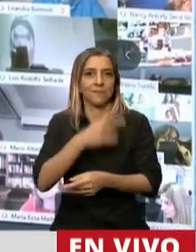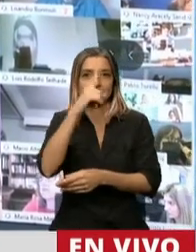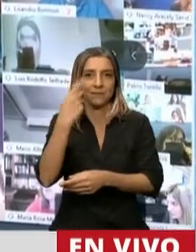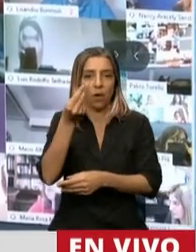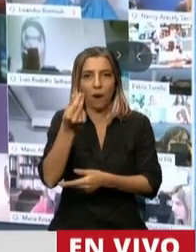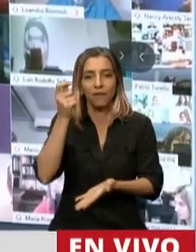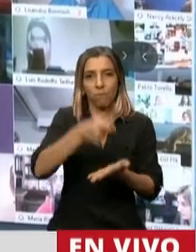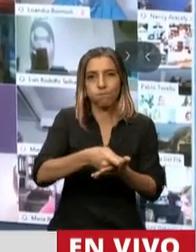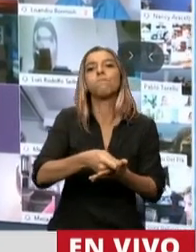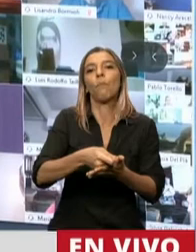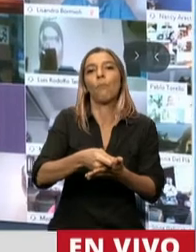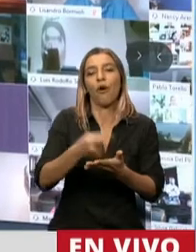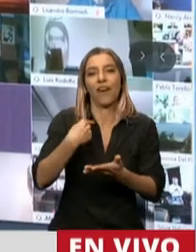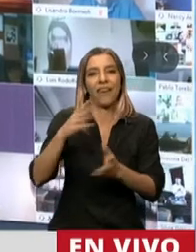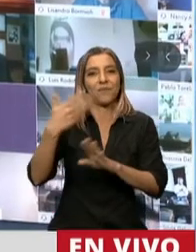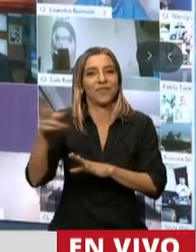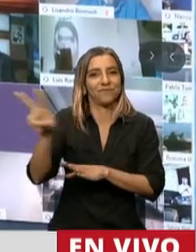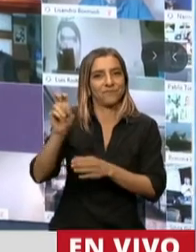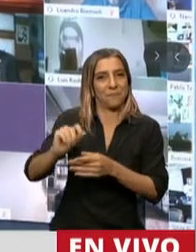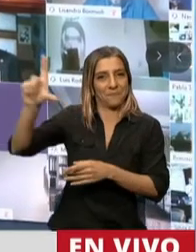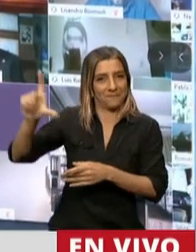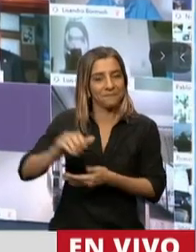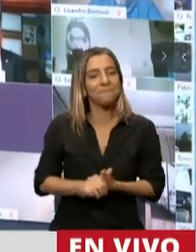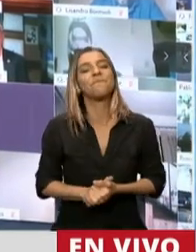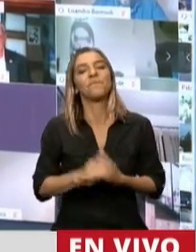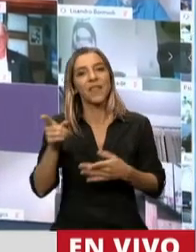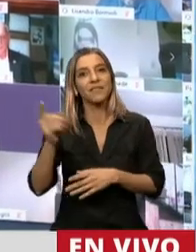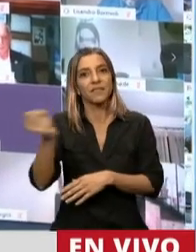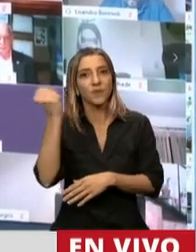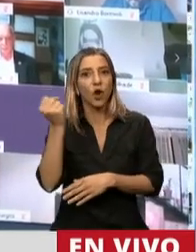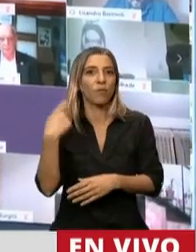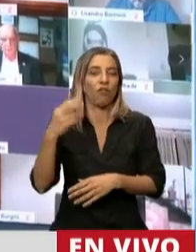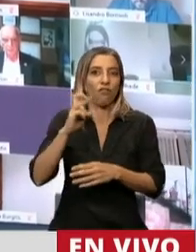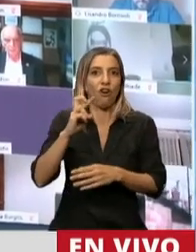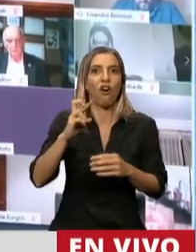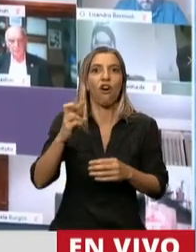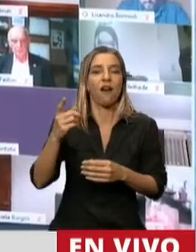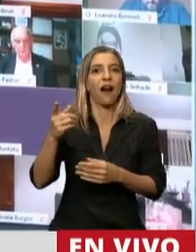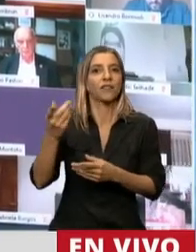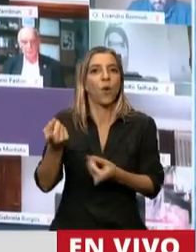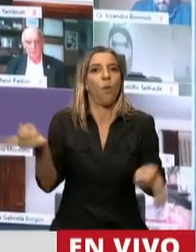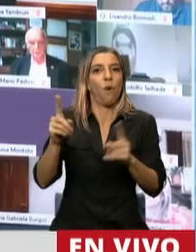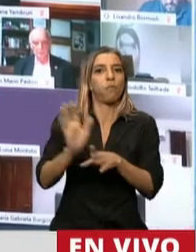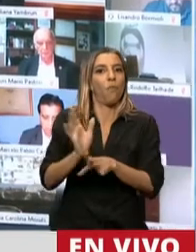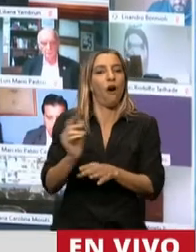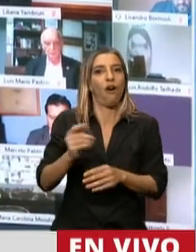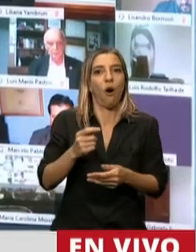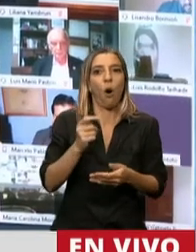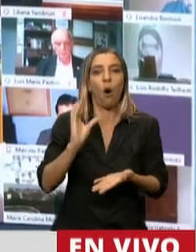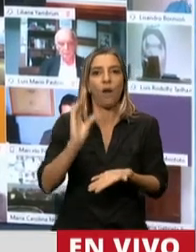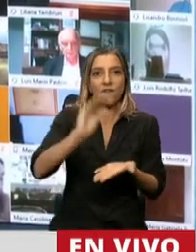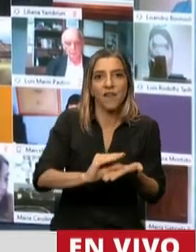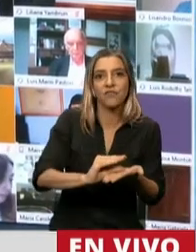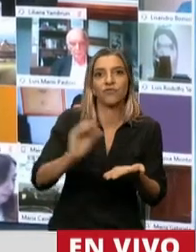23 dólares. Es importante en esto destacar que hay otro ejemplo que me parece